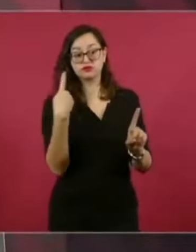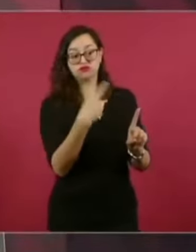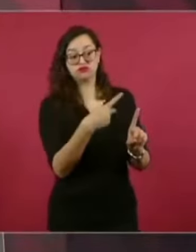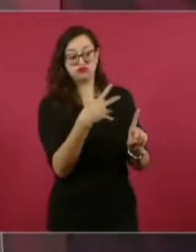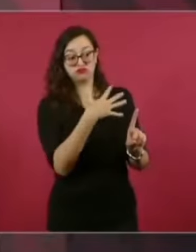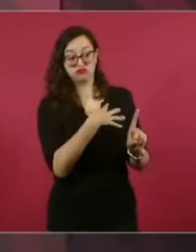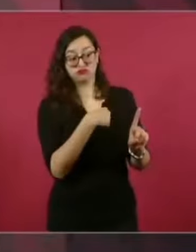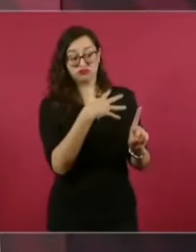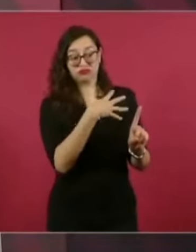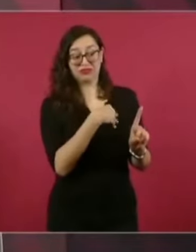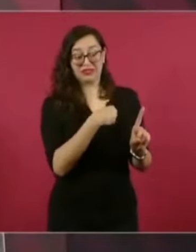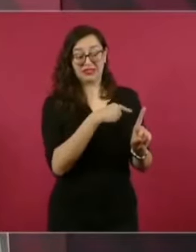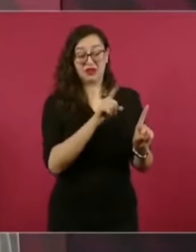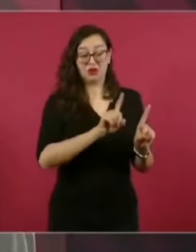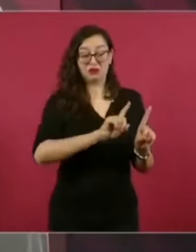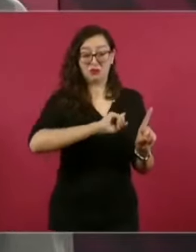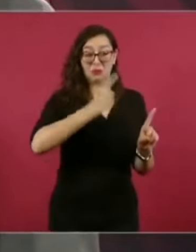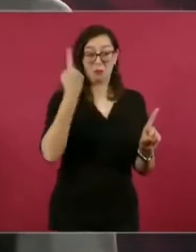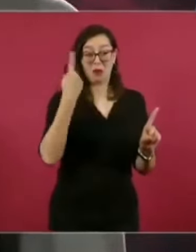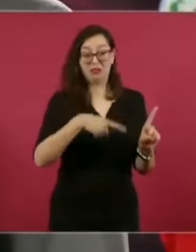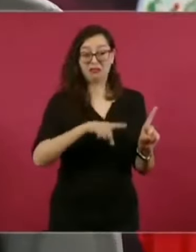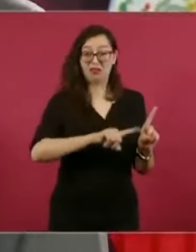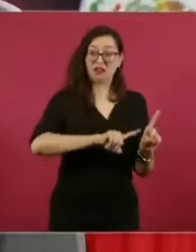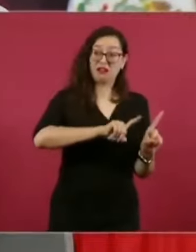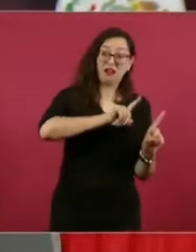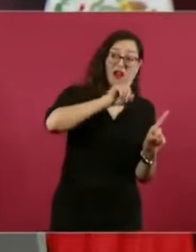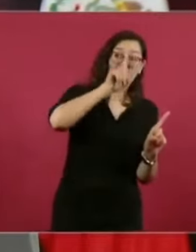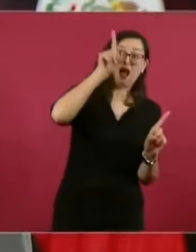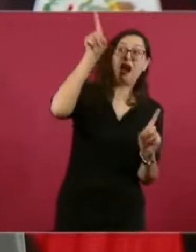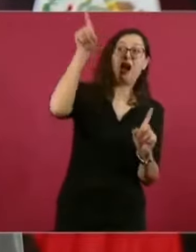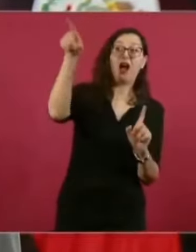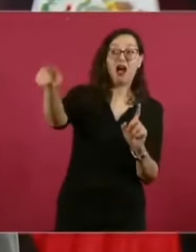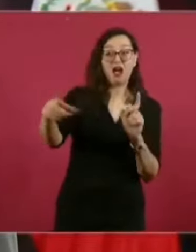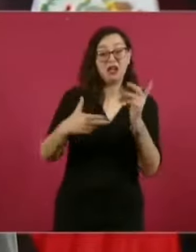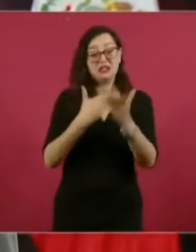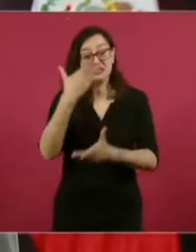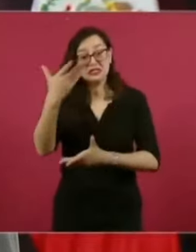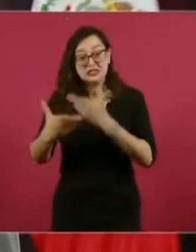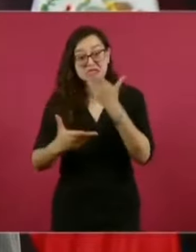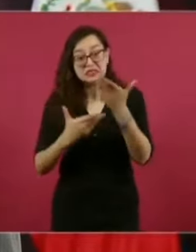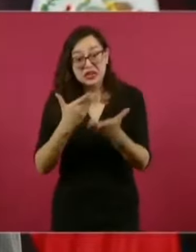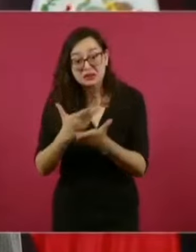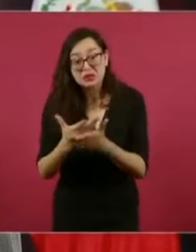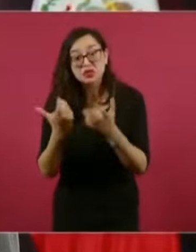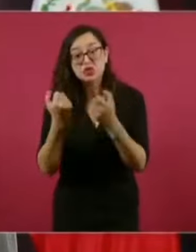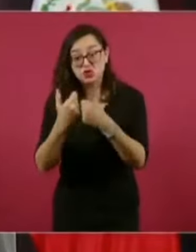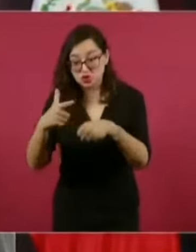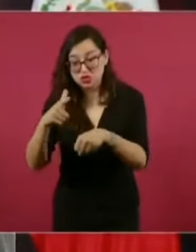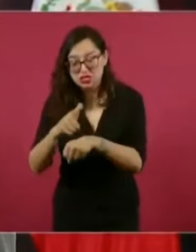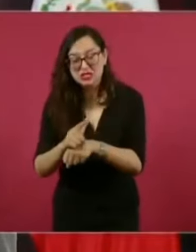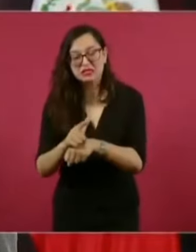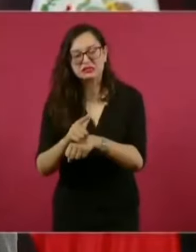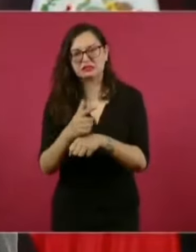él dice que era un pueblo… Sí, no lo puedo repetir, pero bueno,